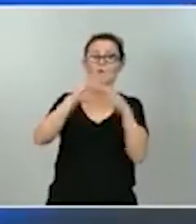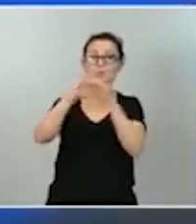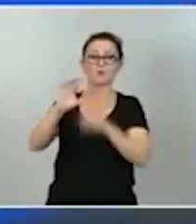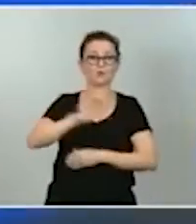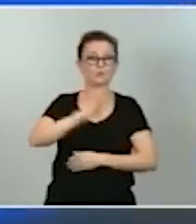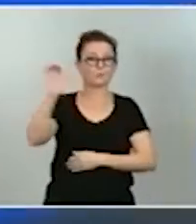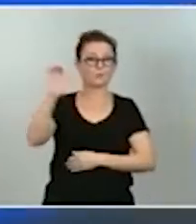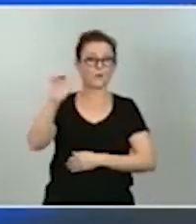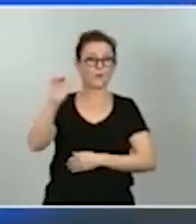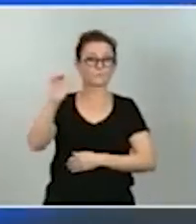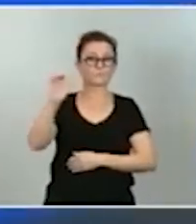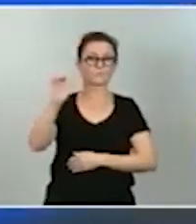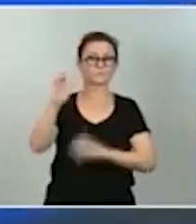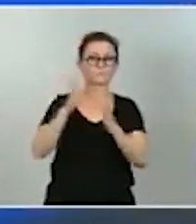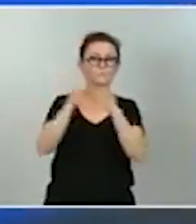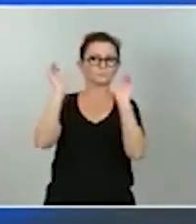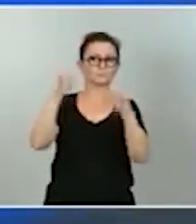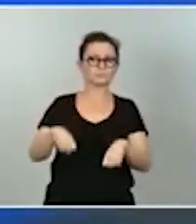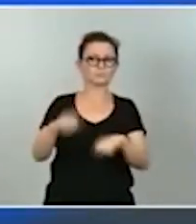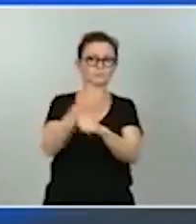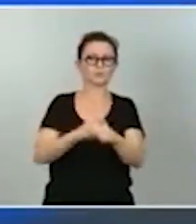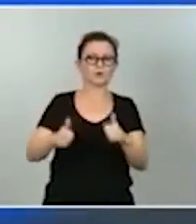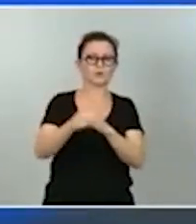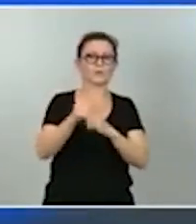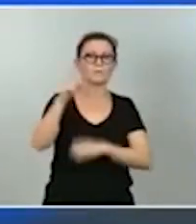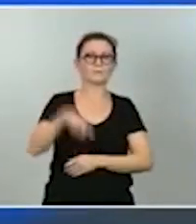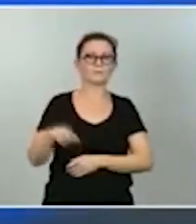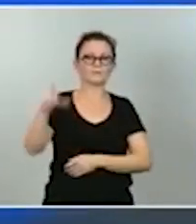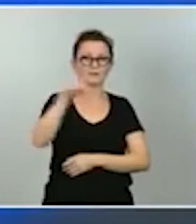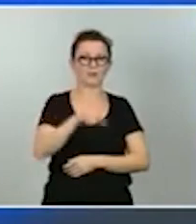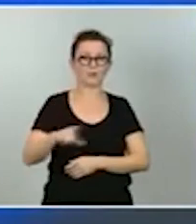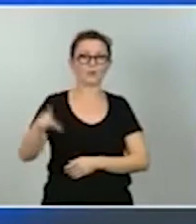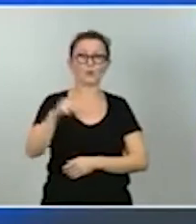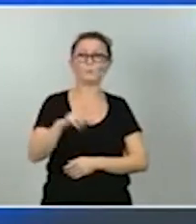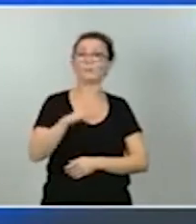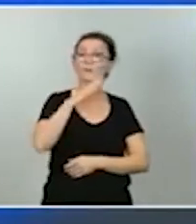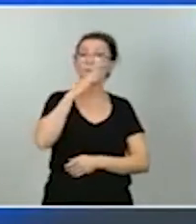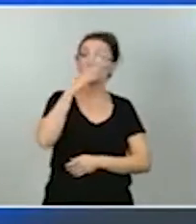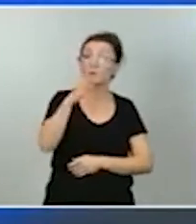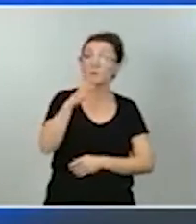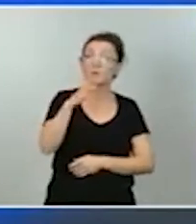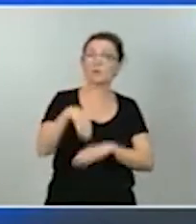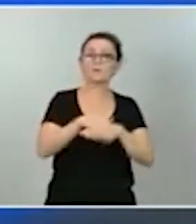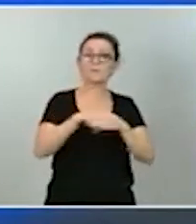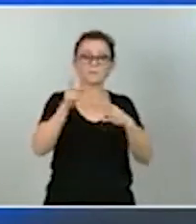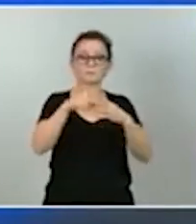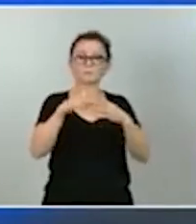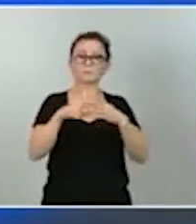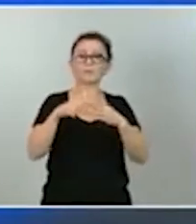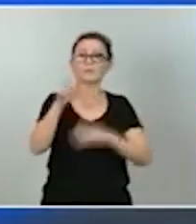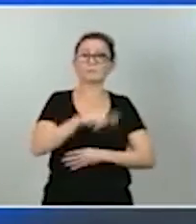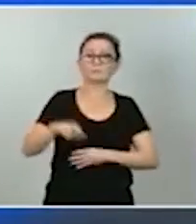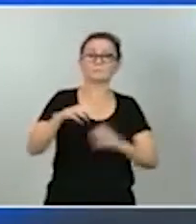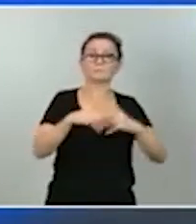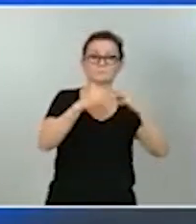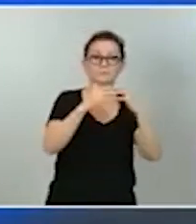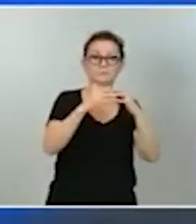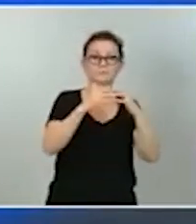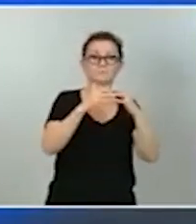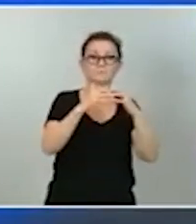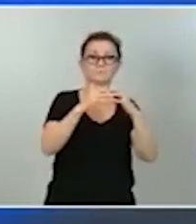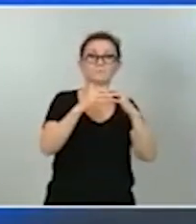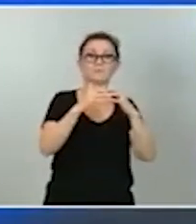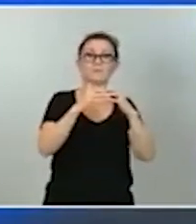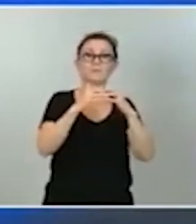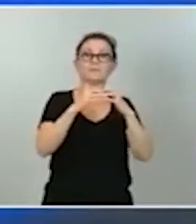priorizar durante el mes de julio y para ello y en base a estos pilares el Plan Nacional de Recuperación Transformación y Resiliencia se estructura en